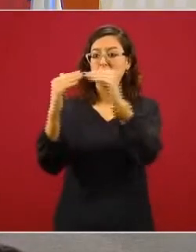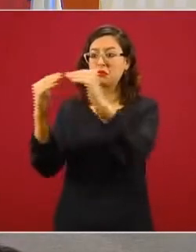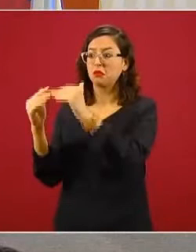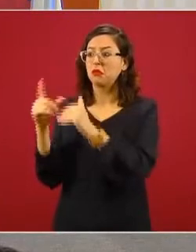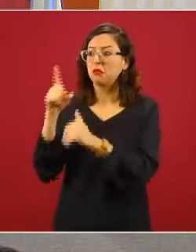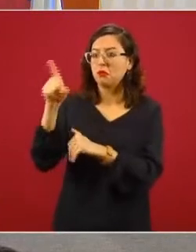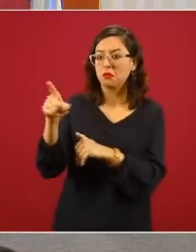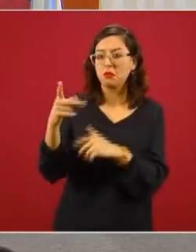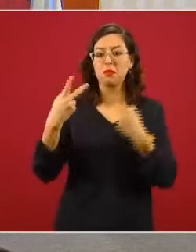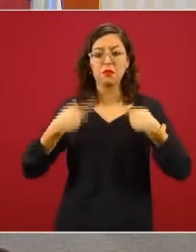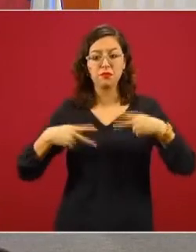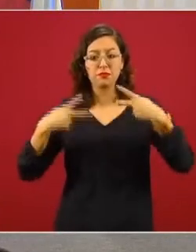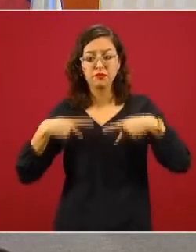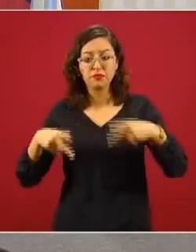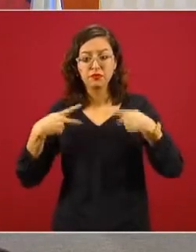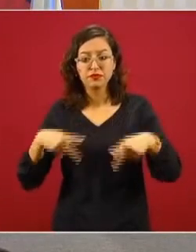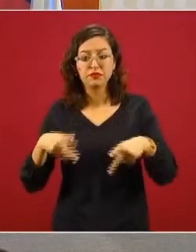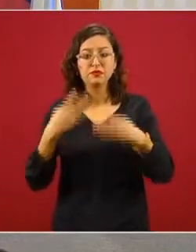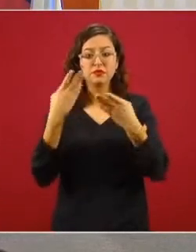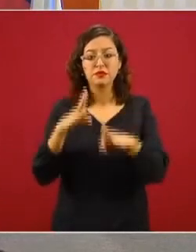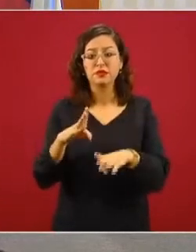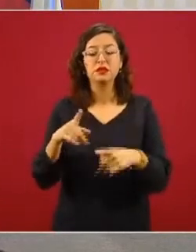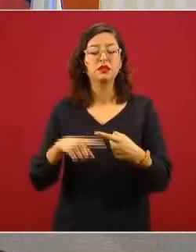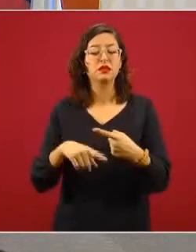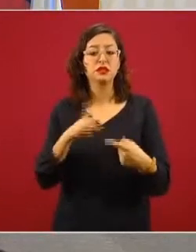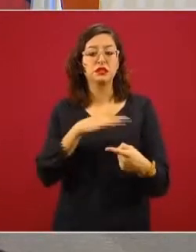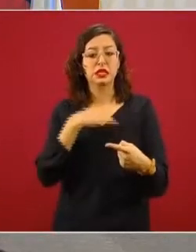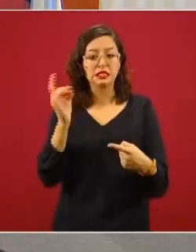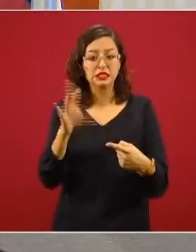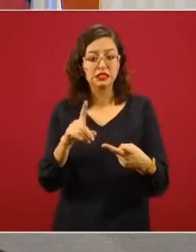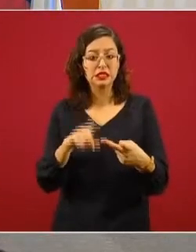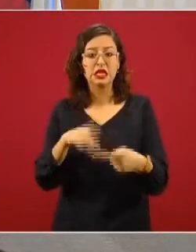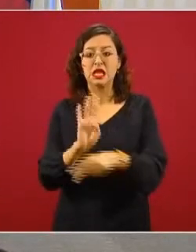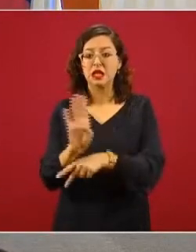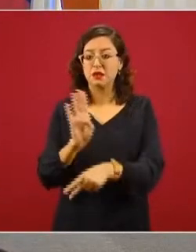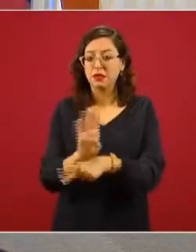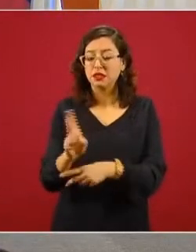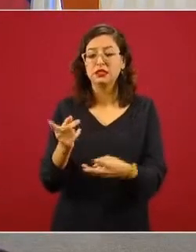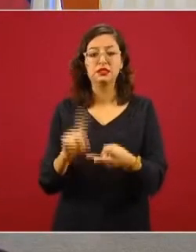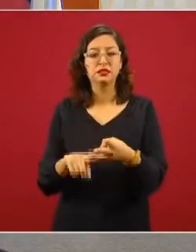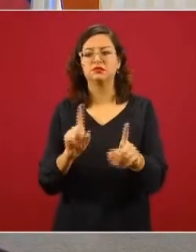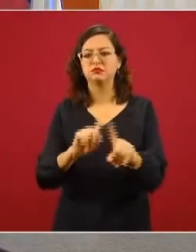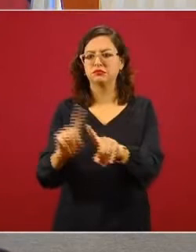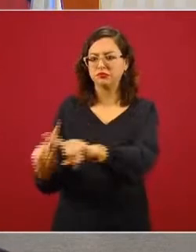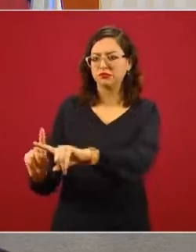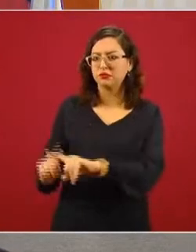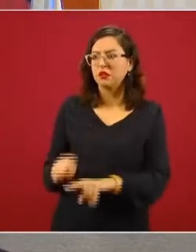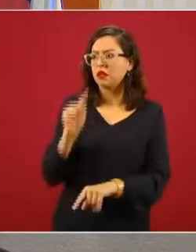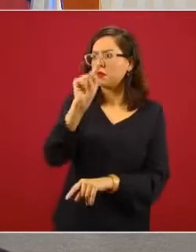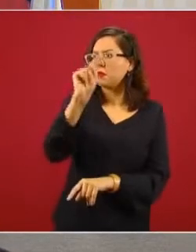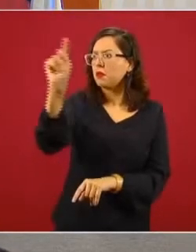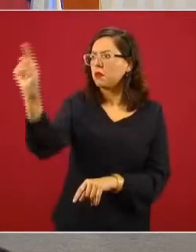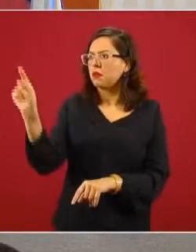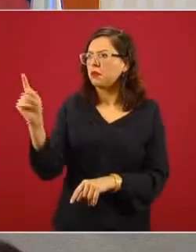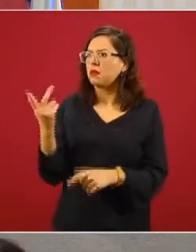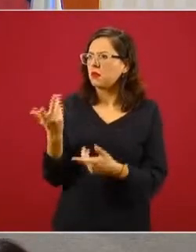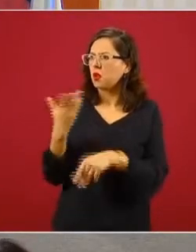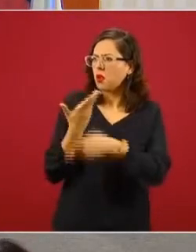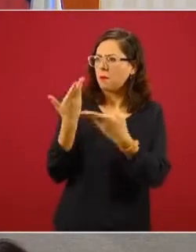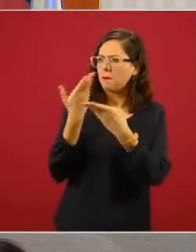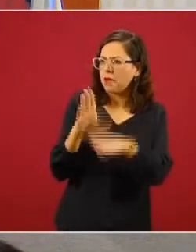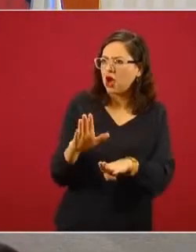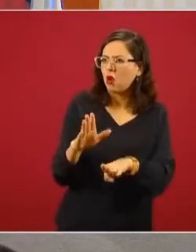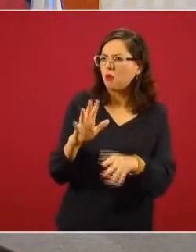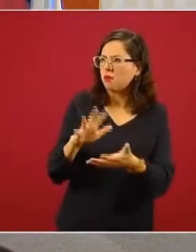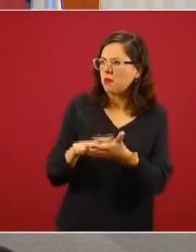cuentas por persona en países como Chile, Brasil. Y en gran medida esto reflejaba también que en aquellos países se permitía que abrir las